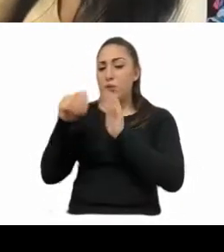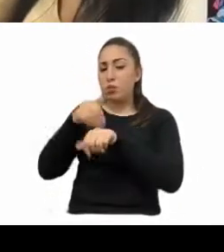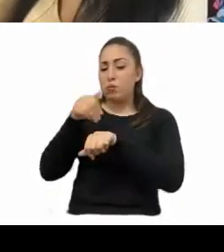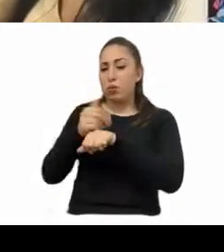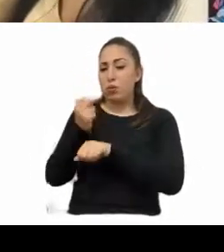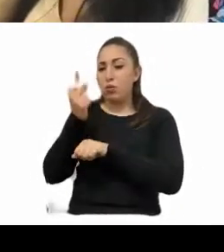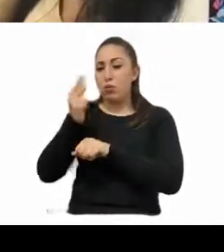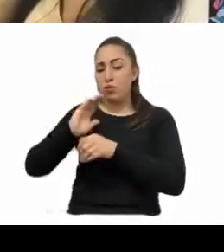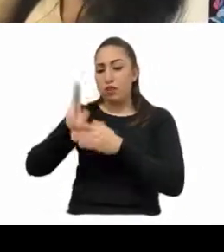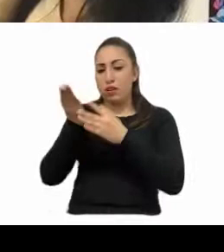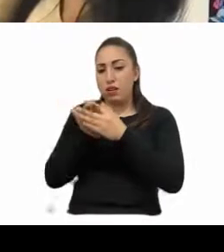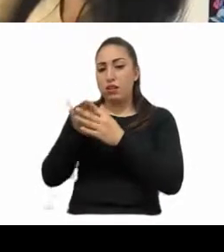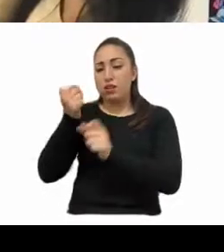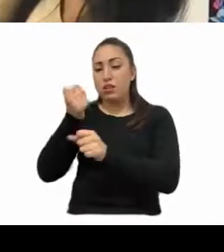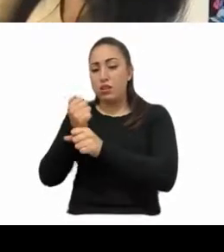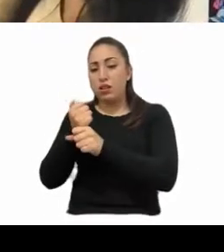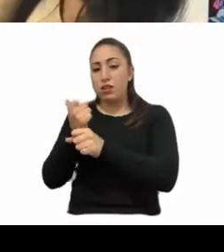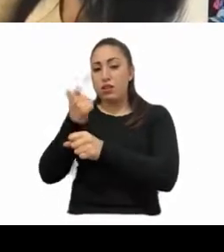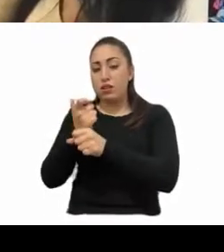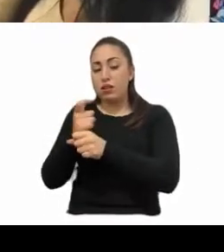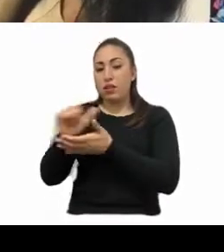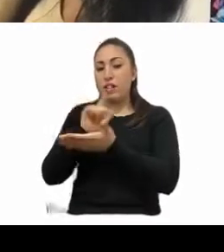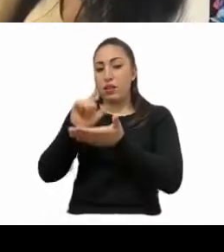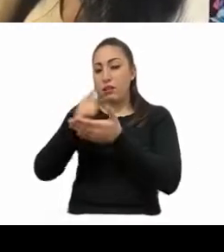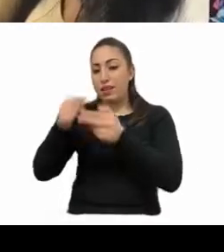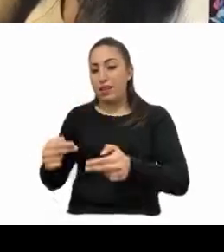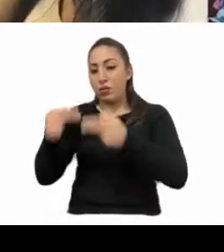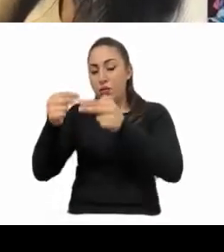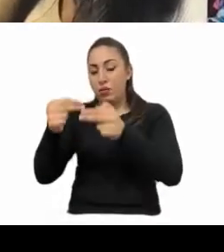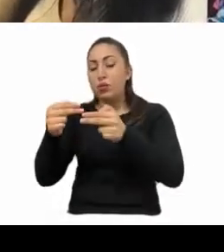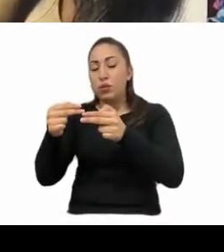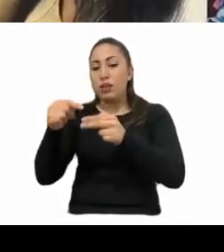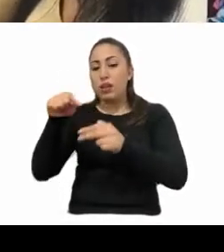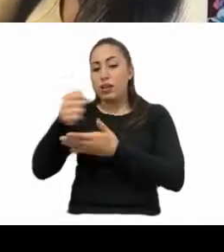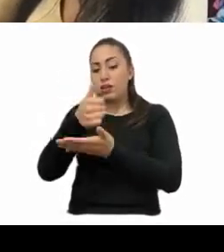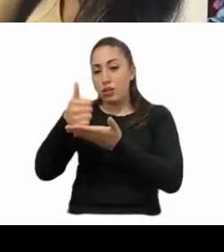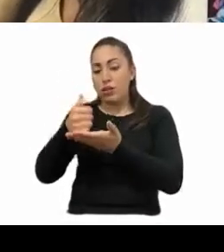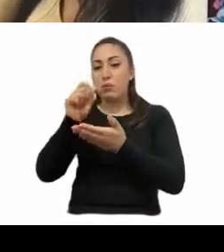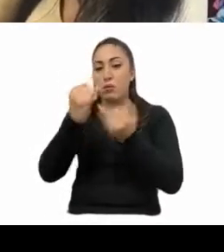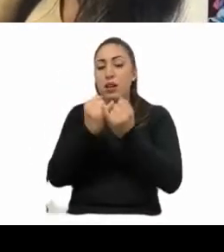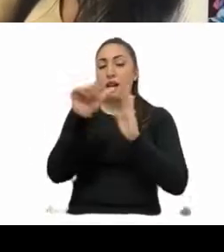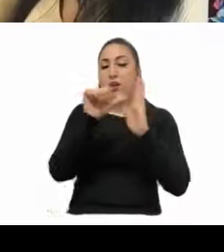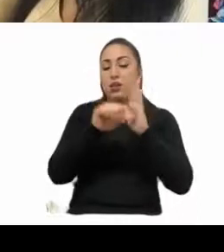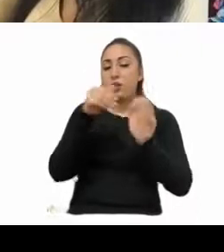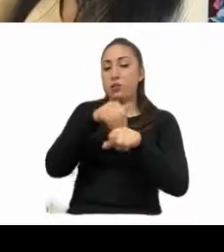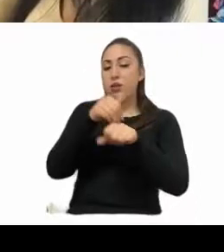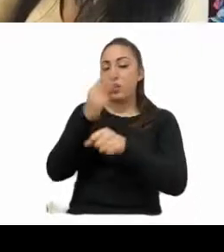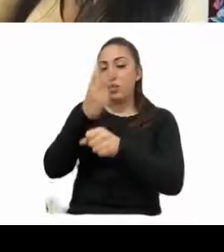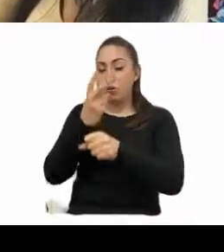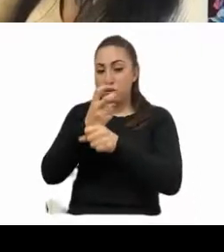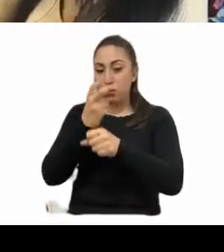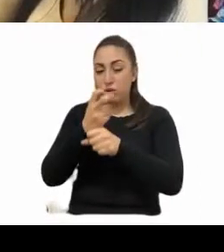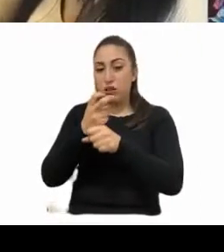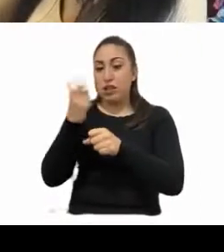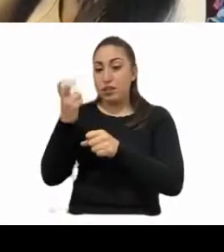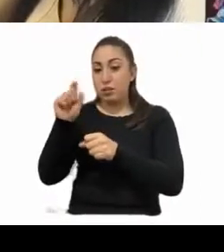fracción sexta y séptima de la Ley de Establecimientos Mercantiles, y el propio artículo segundo de la citada